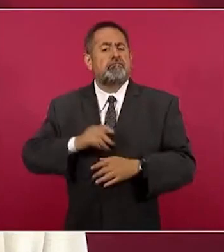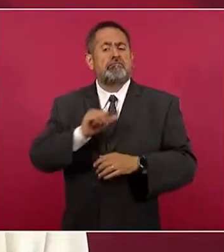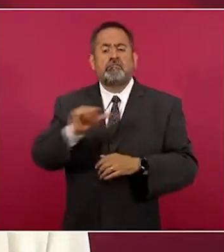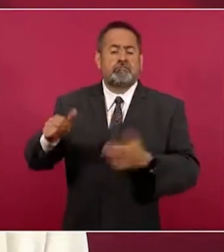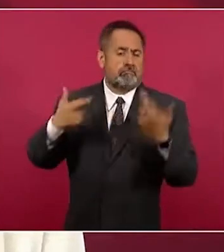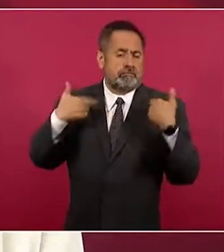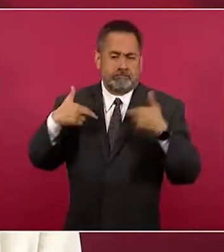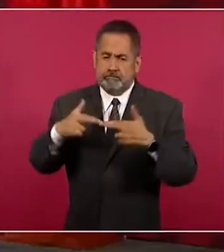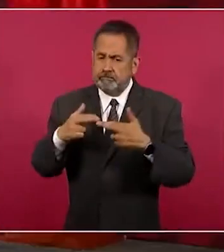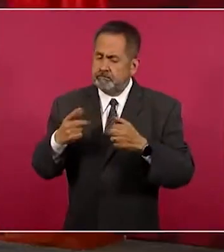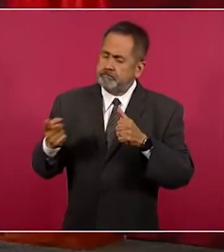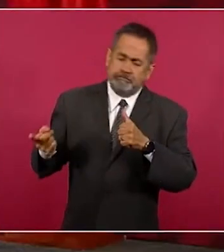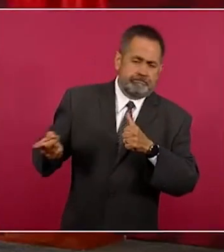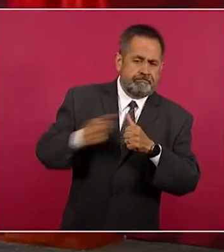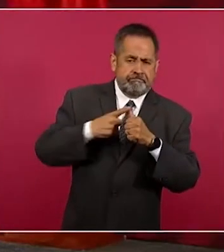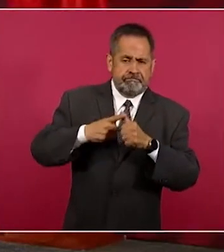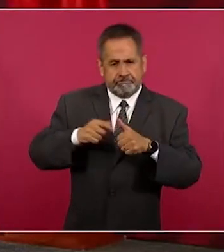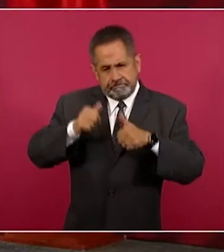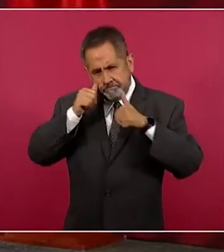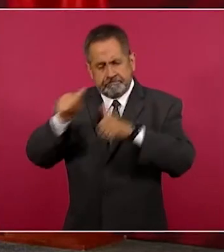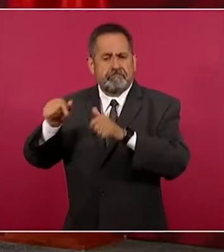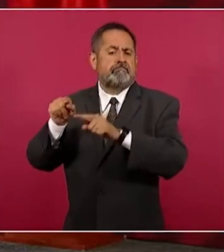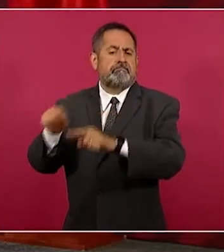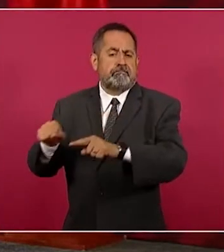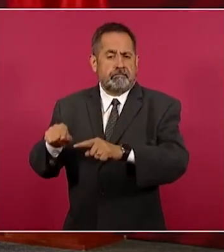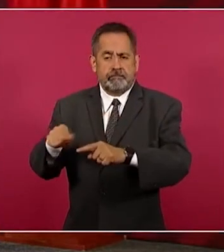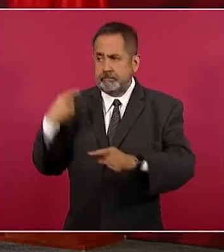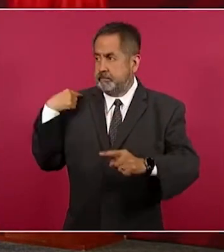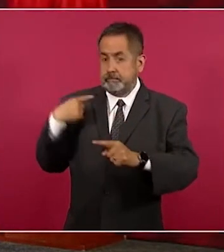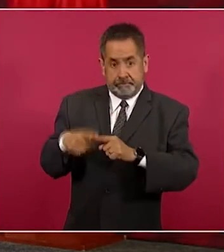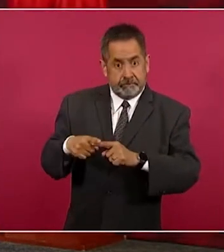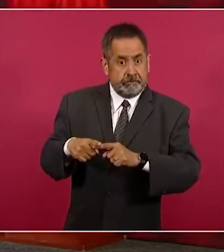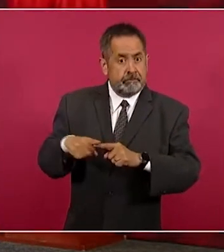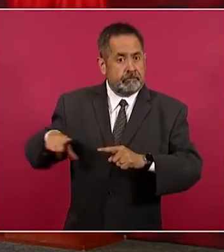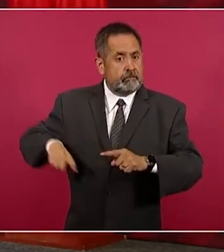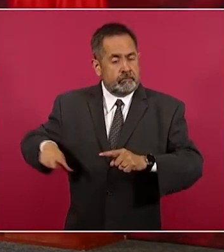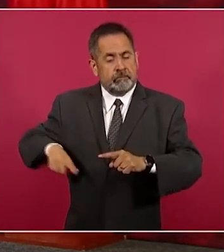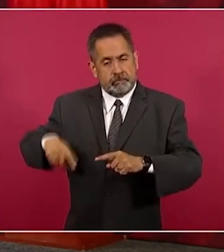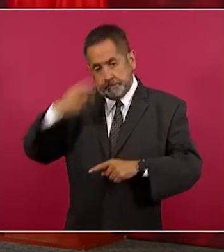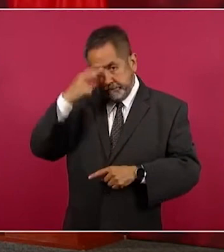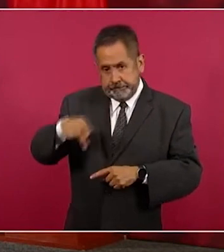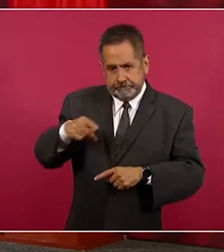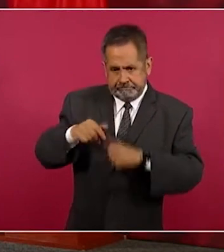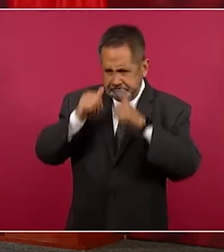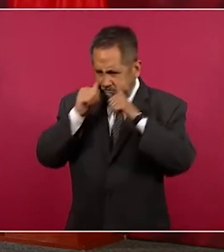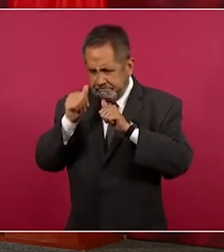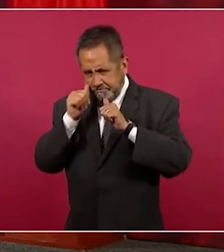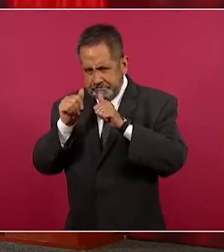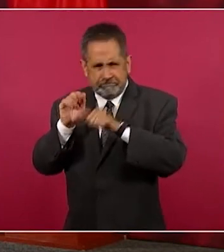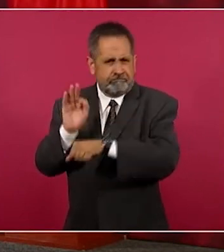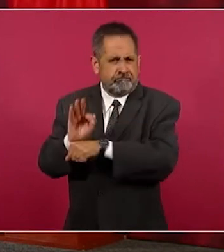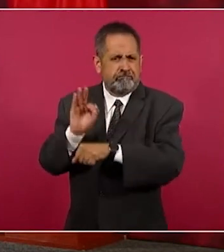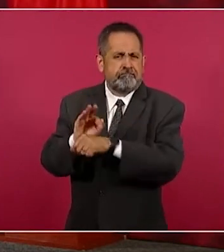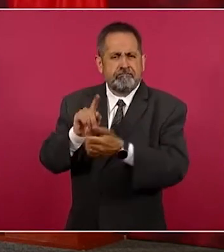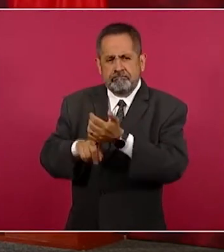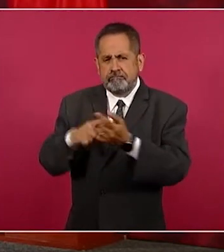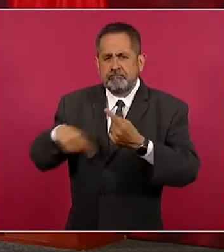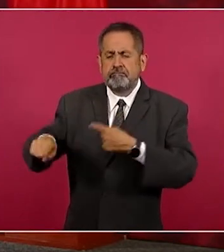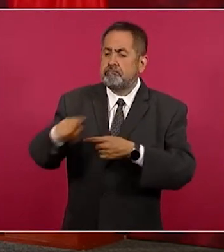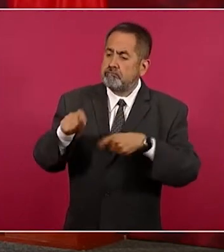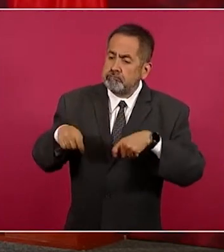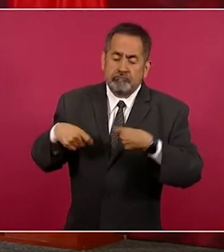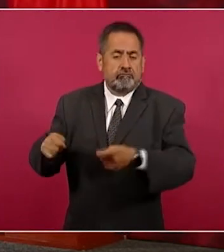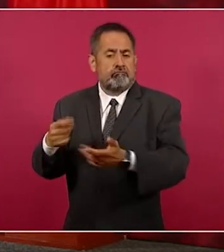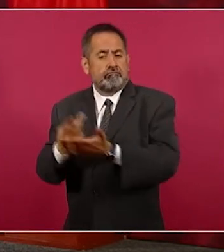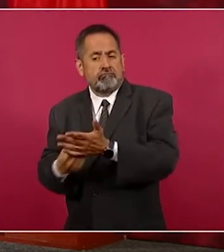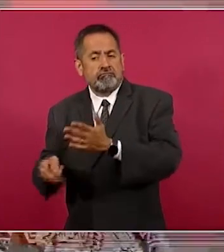que lo compartas en tus redes sociales. Y por supuesto, si no te has suscrito en mi plataforma de YouTube, hazlo por favor. Activa las